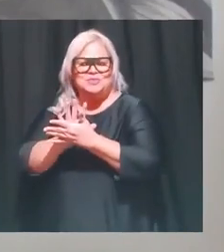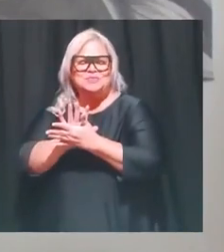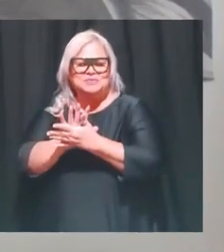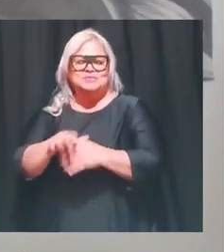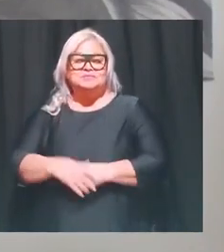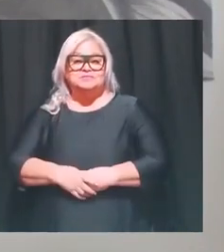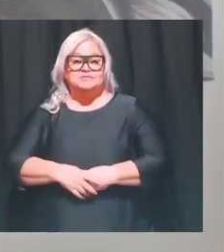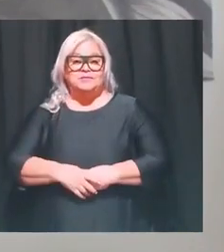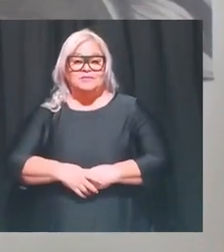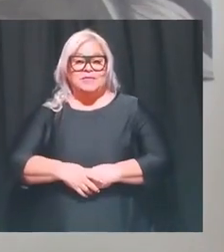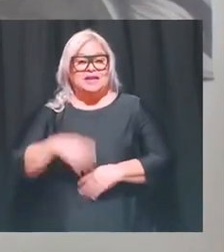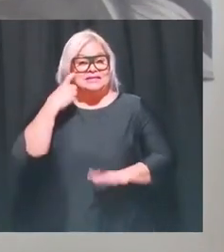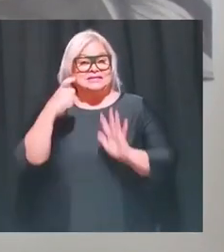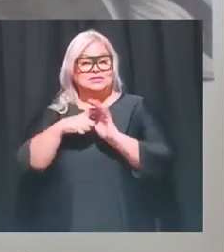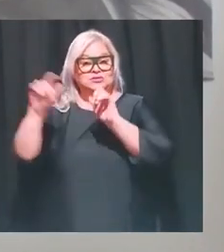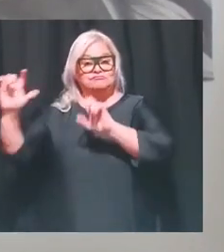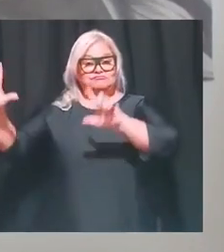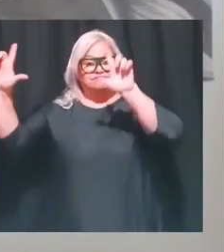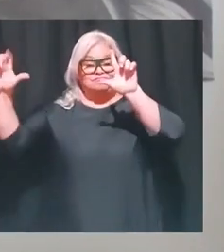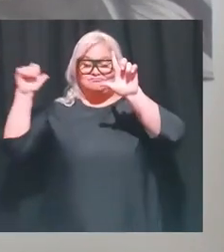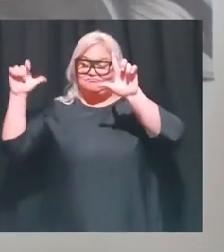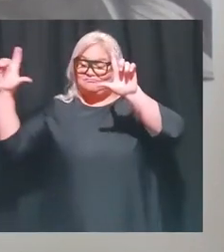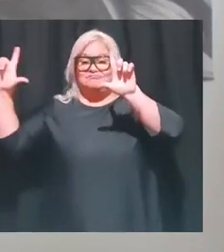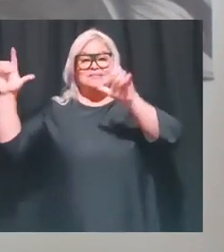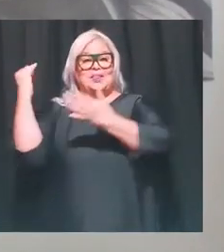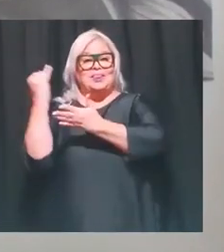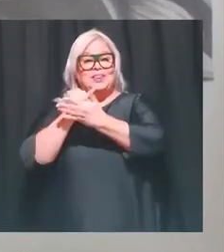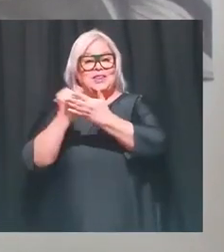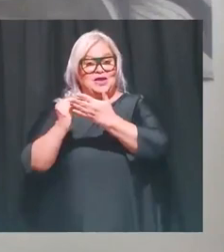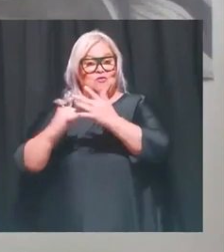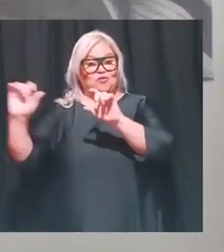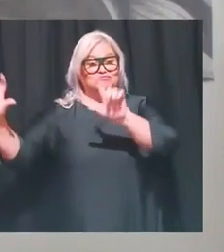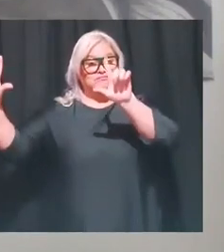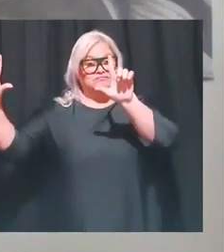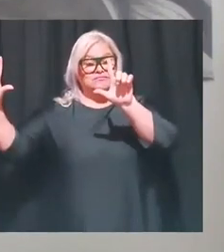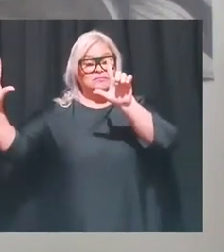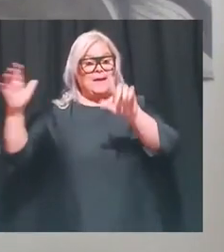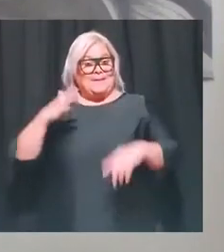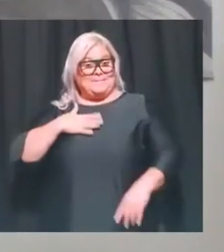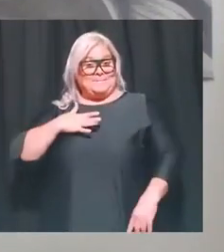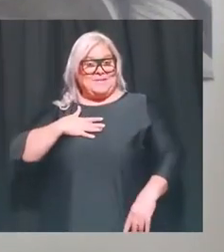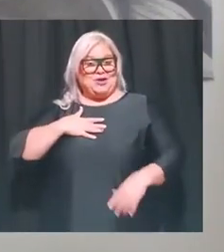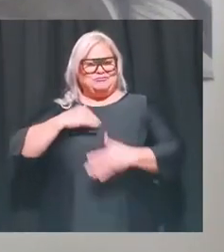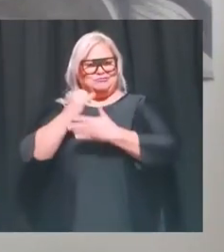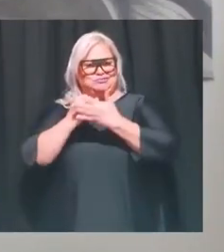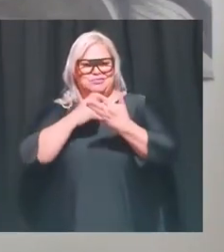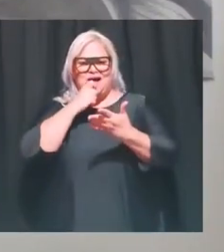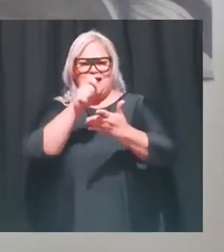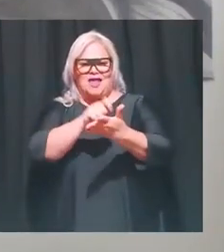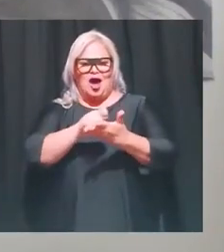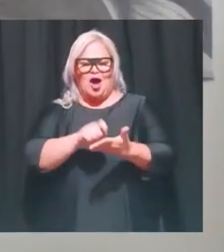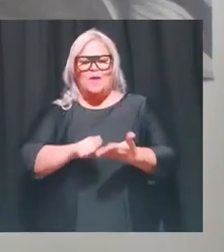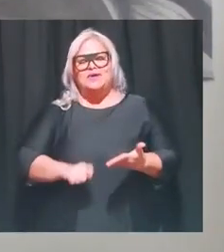De hecho, el dibujo que está aquí como que, el dibujo que está aquí es un dibujo mío que yo hice a lápiz